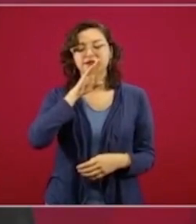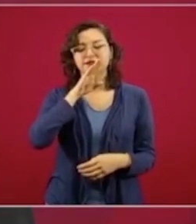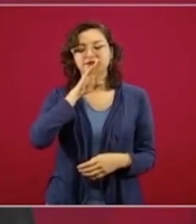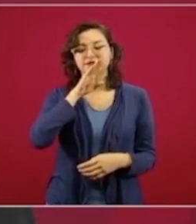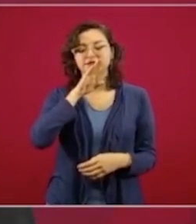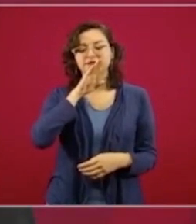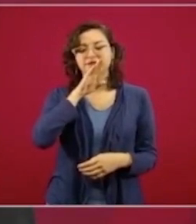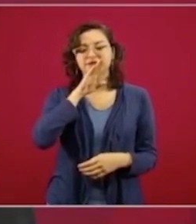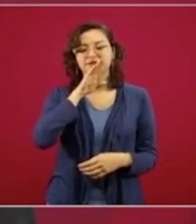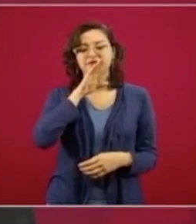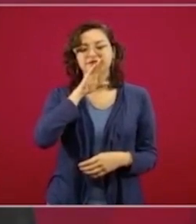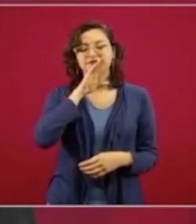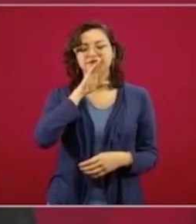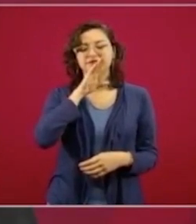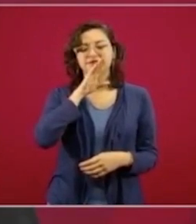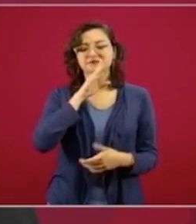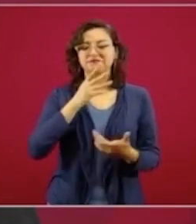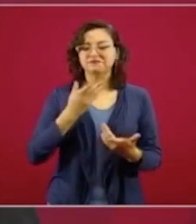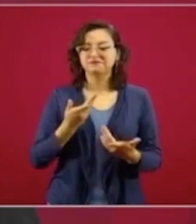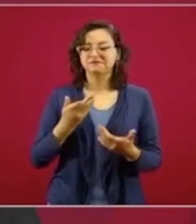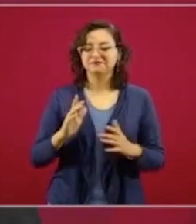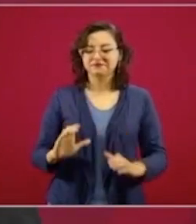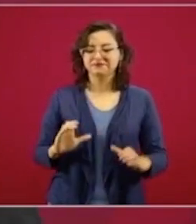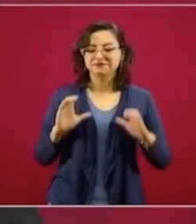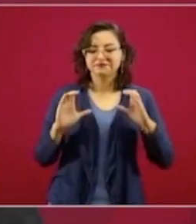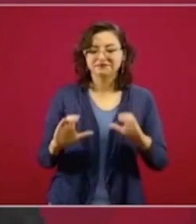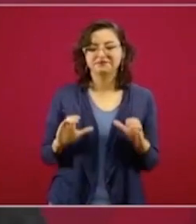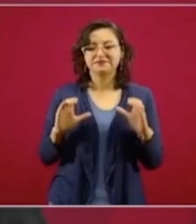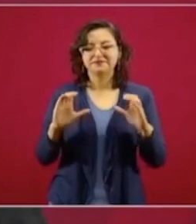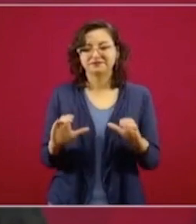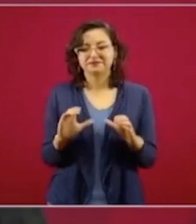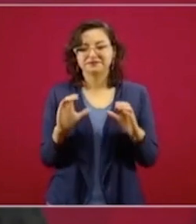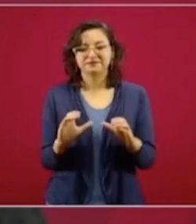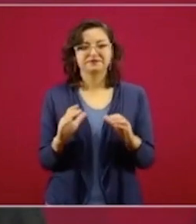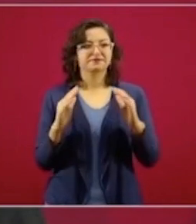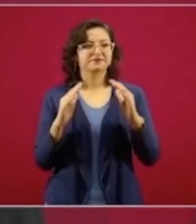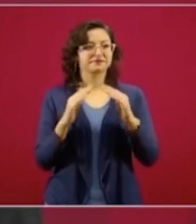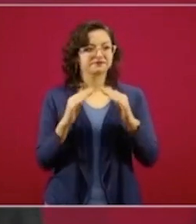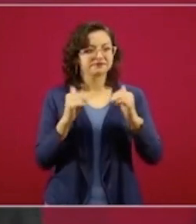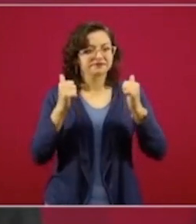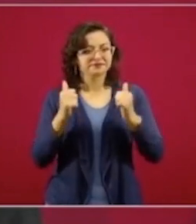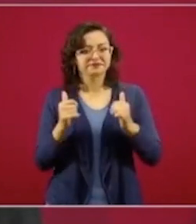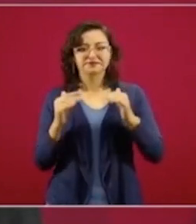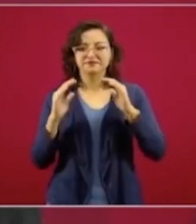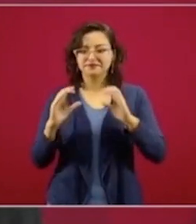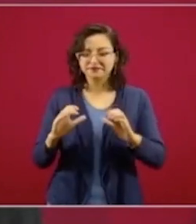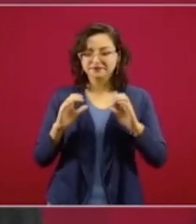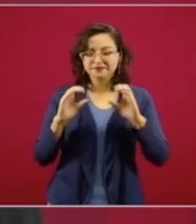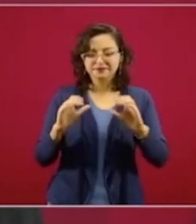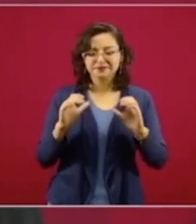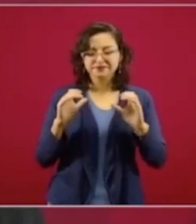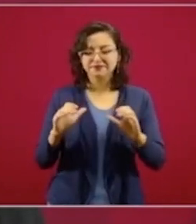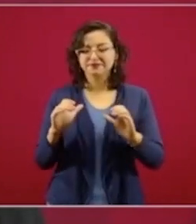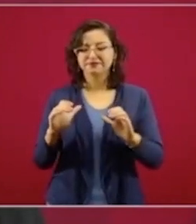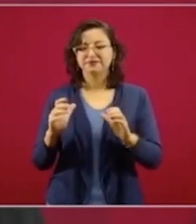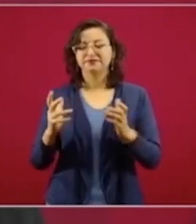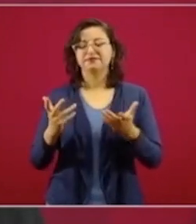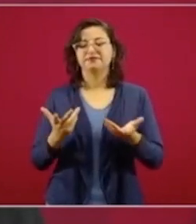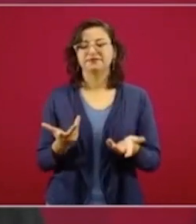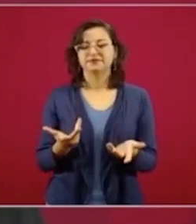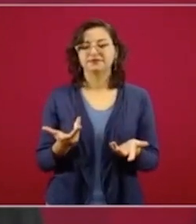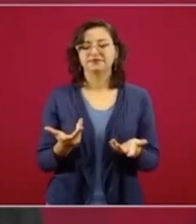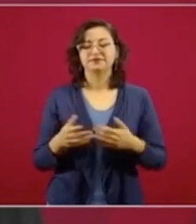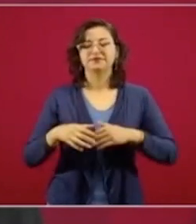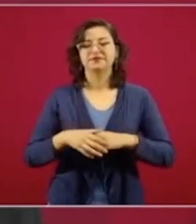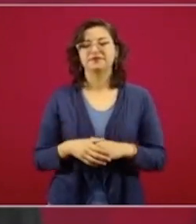cuidándose y cuidándolos en las casas,